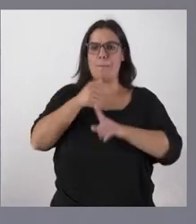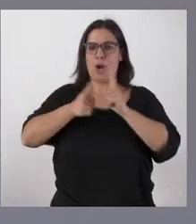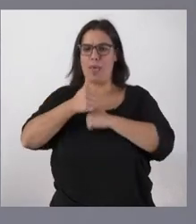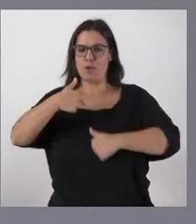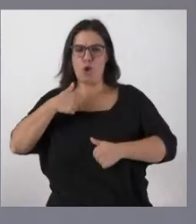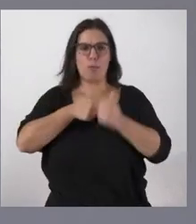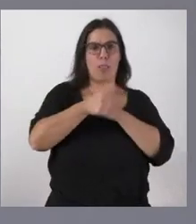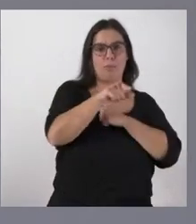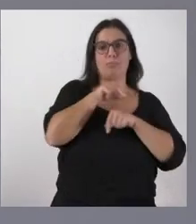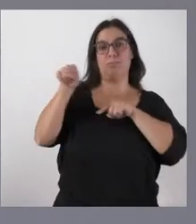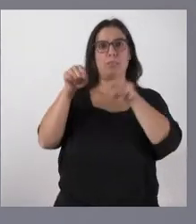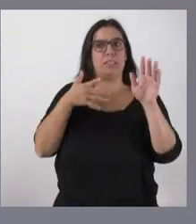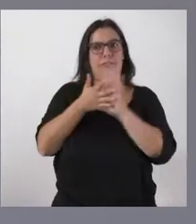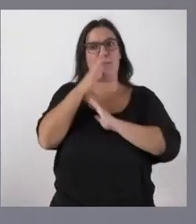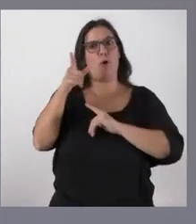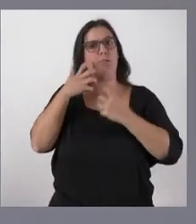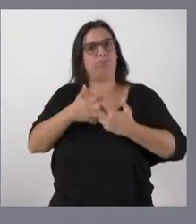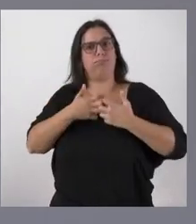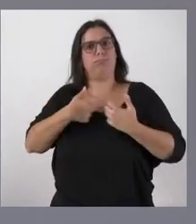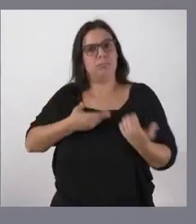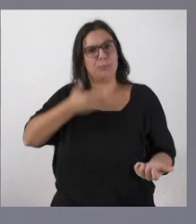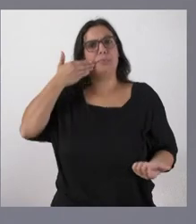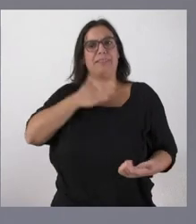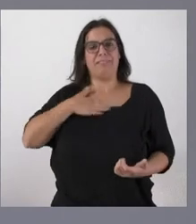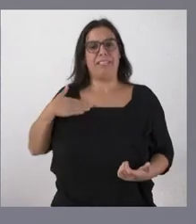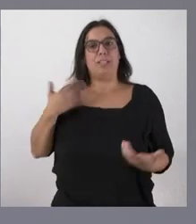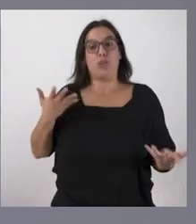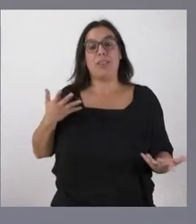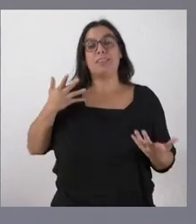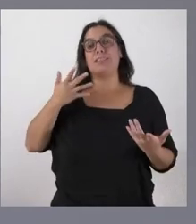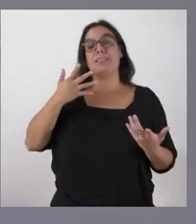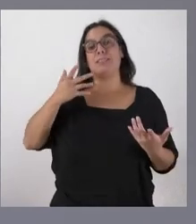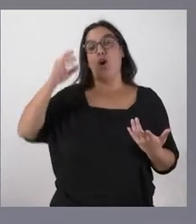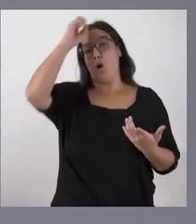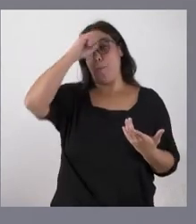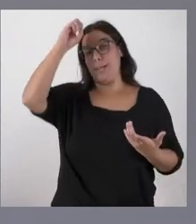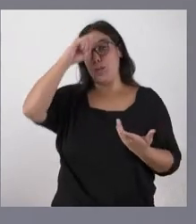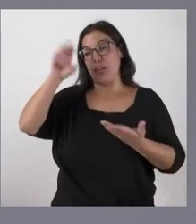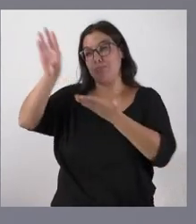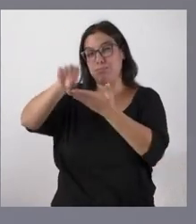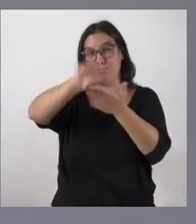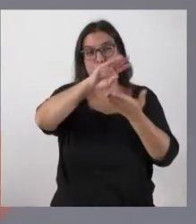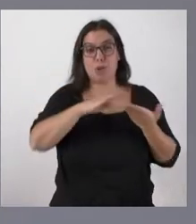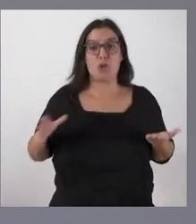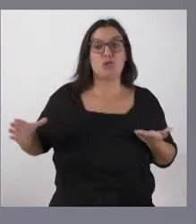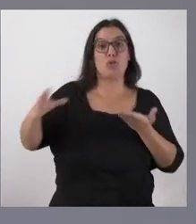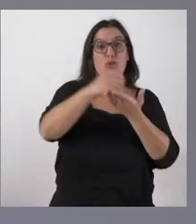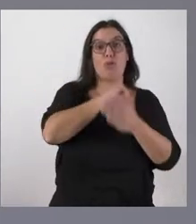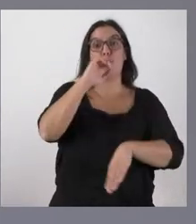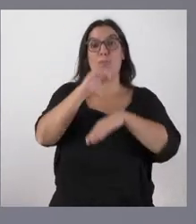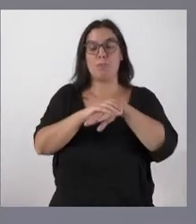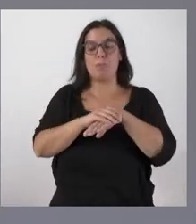además dignifica su tarea el integrar todas las visiones y todas las realidades que muchas de ellas